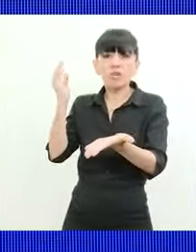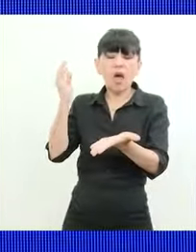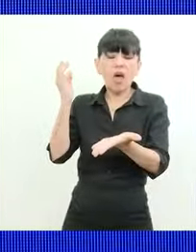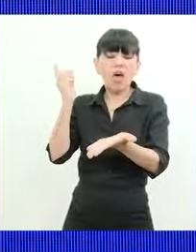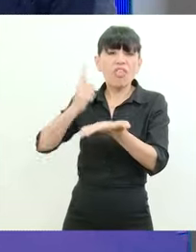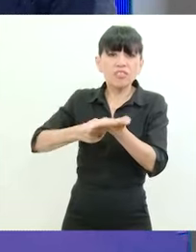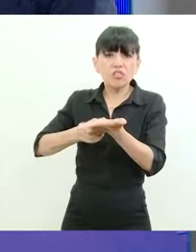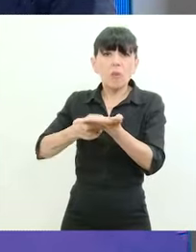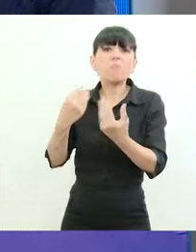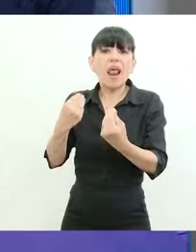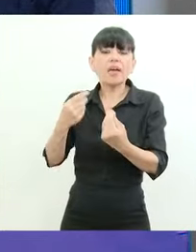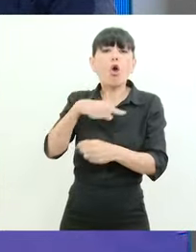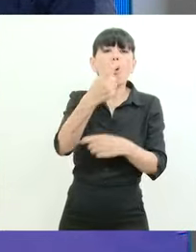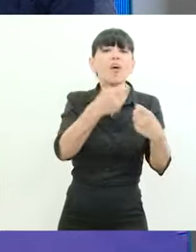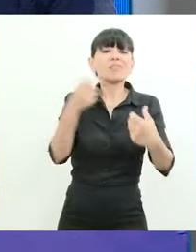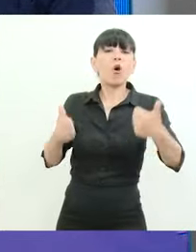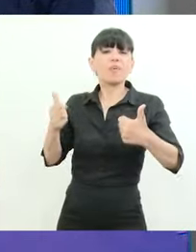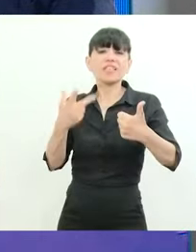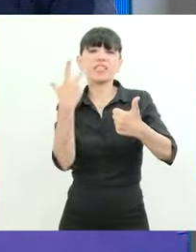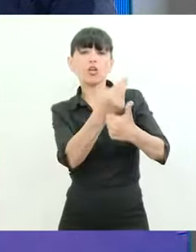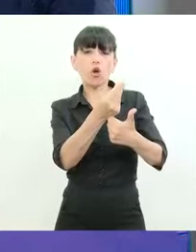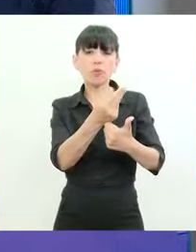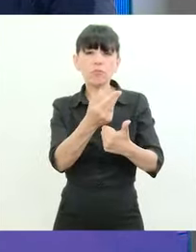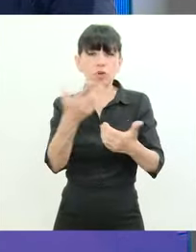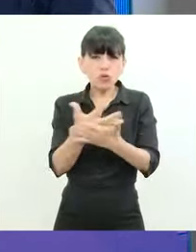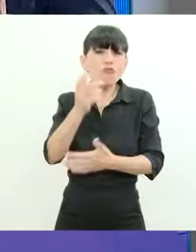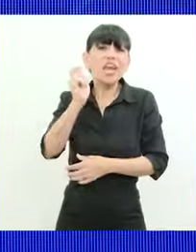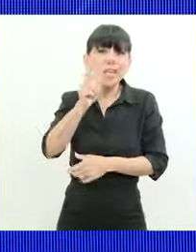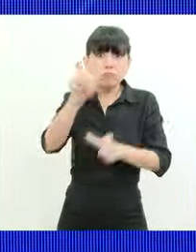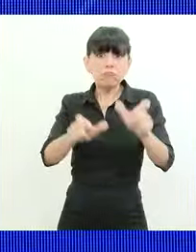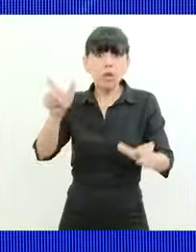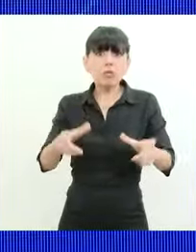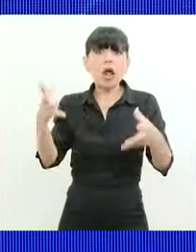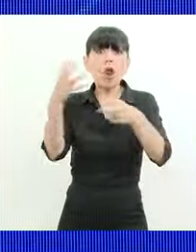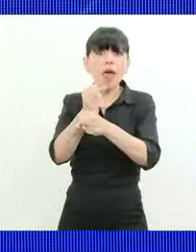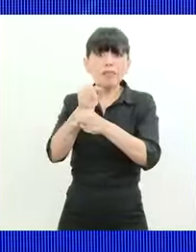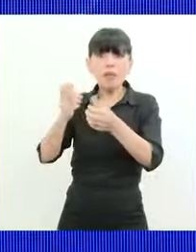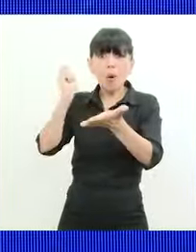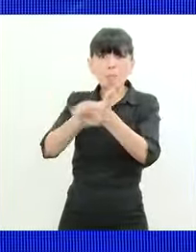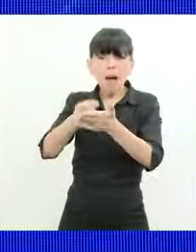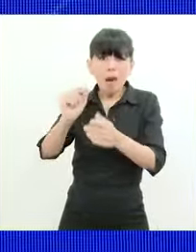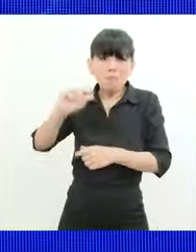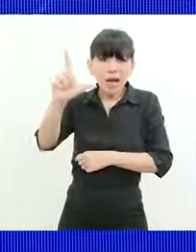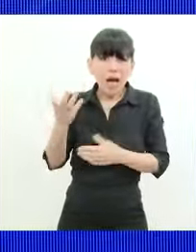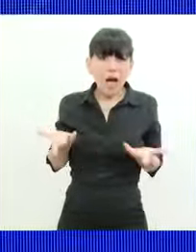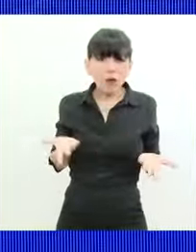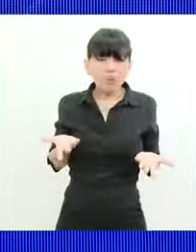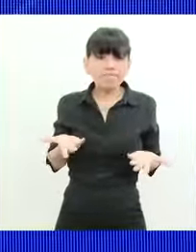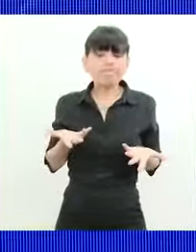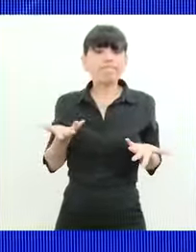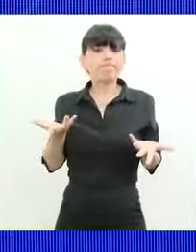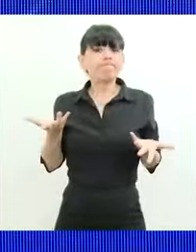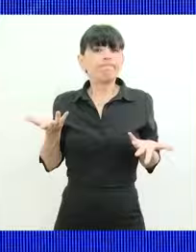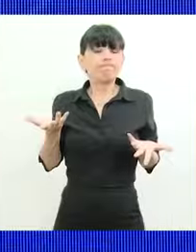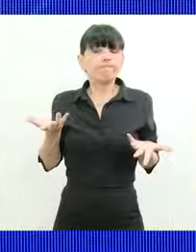compitiera eso es el vecino de Paraná pagando más caro el boleto de colectivo entonces yo lo que